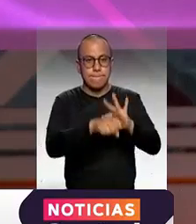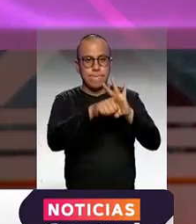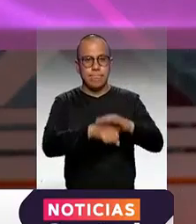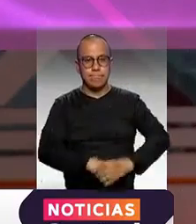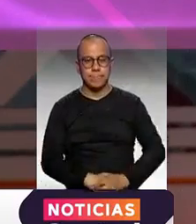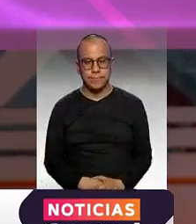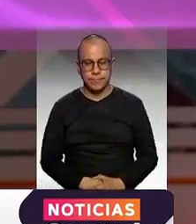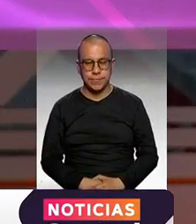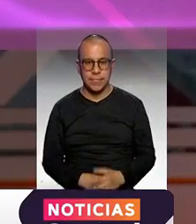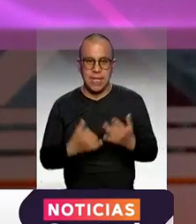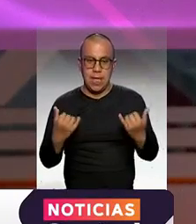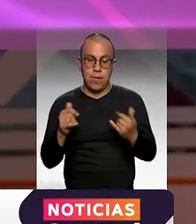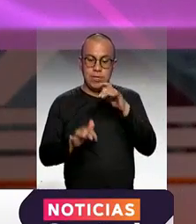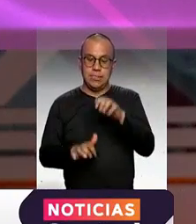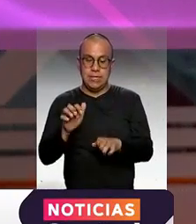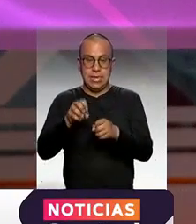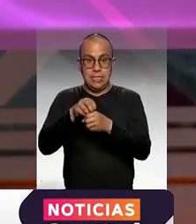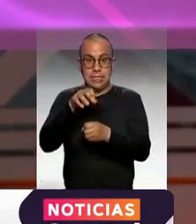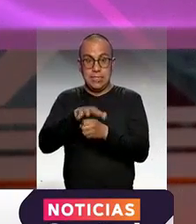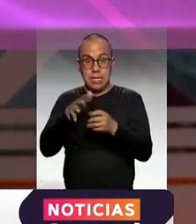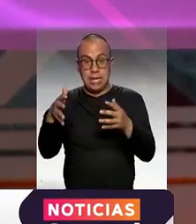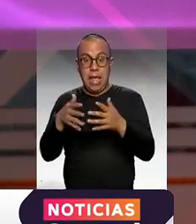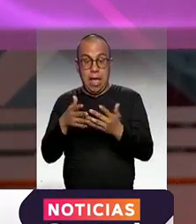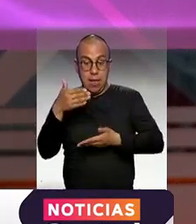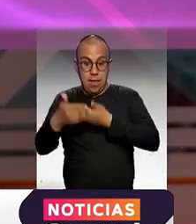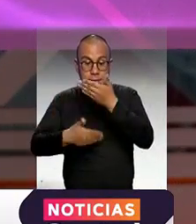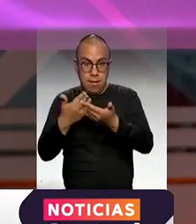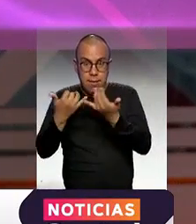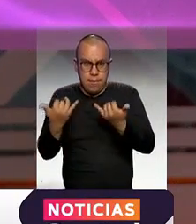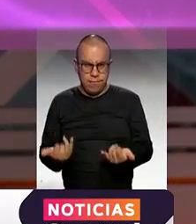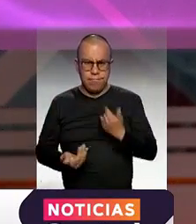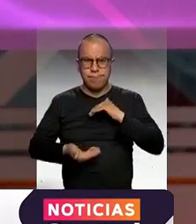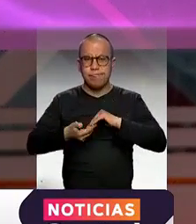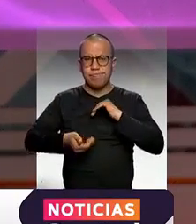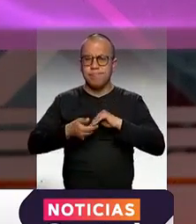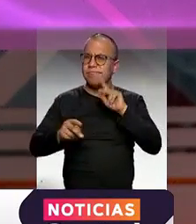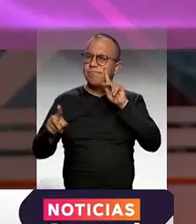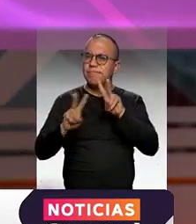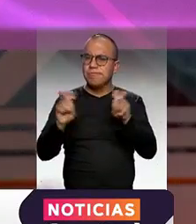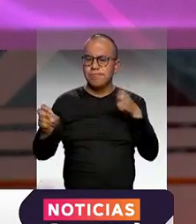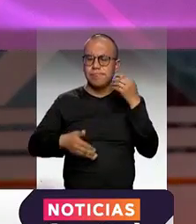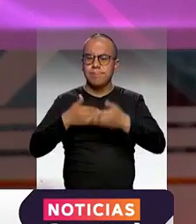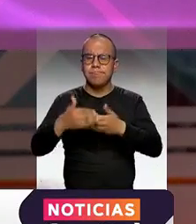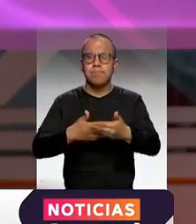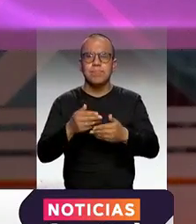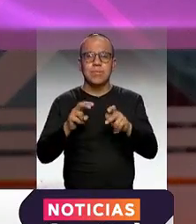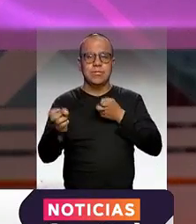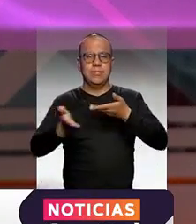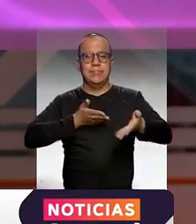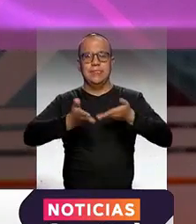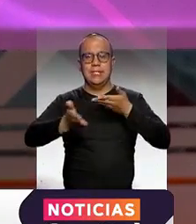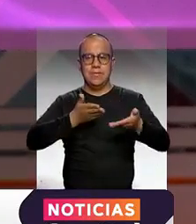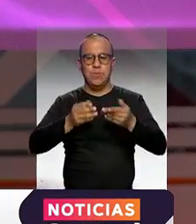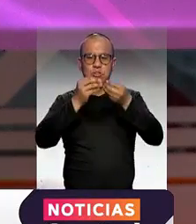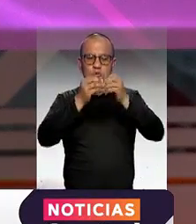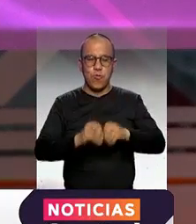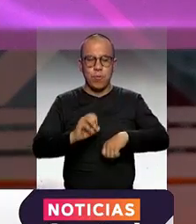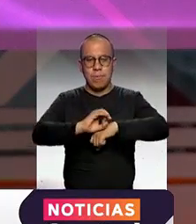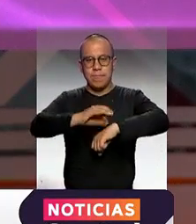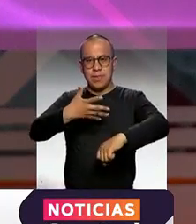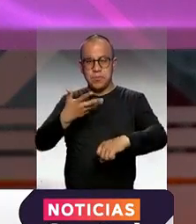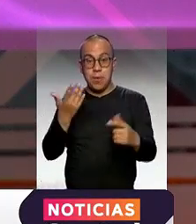La Secretaría General de Bogotá avanzó en un proyecto para facilitar el acceso a trámites y servicios de manera virtual,